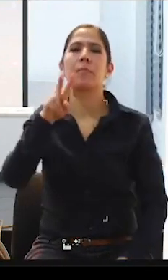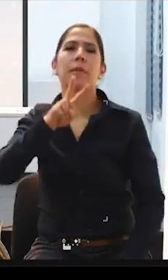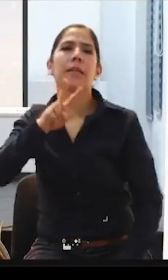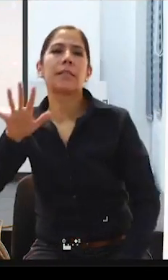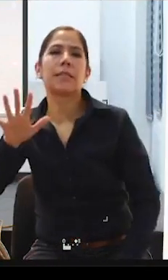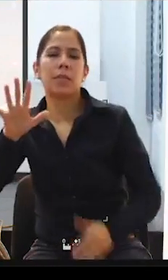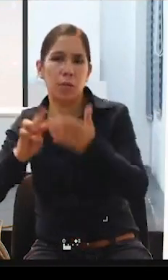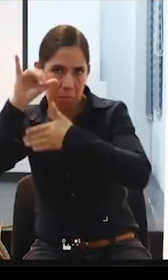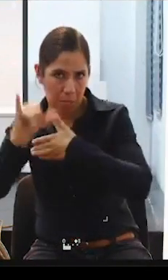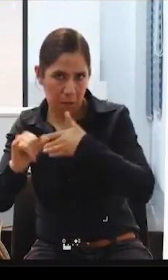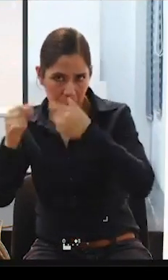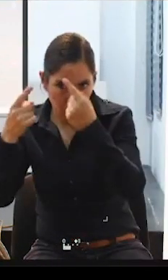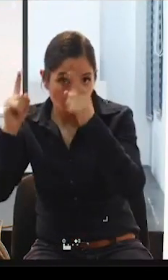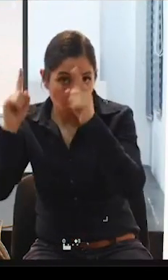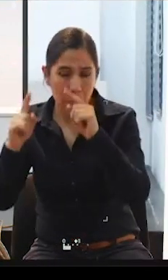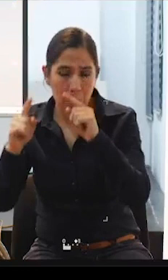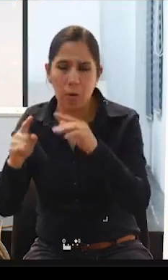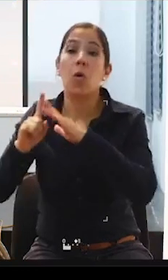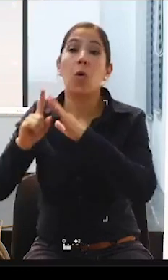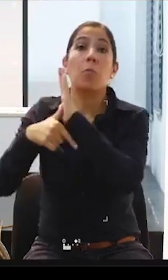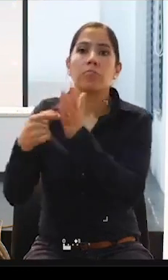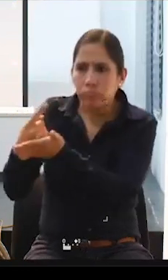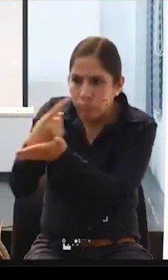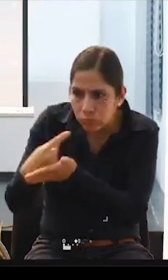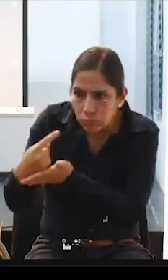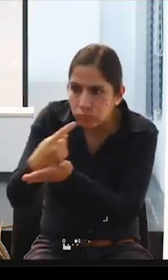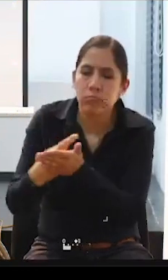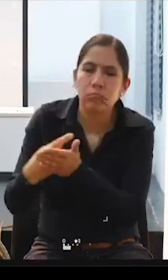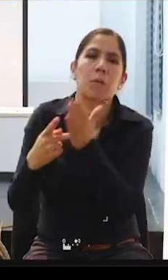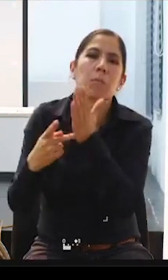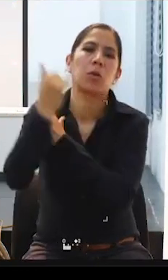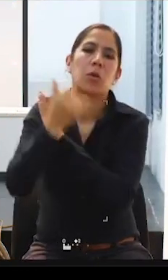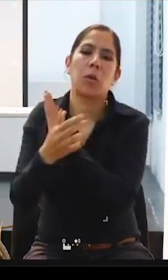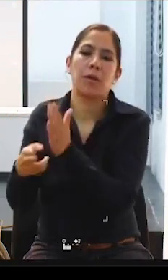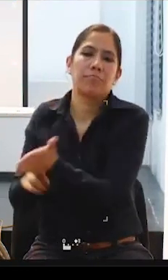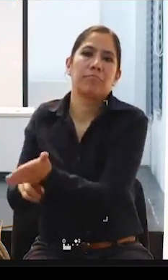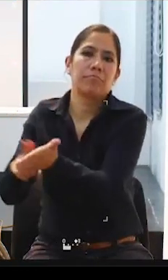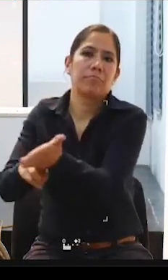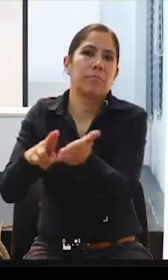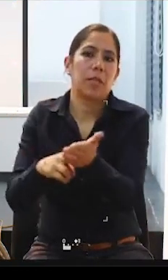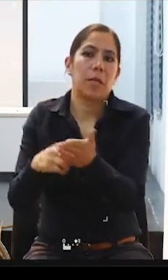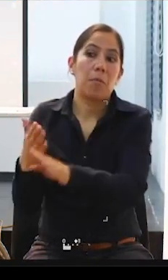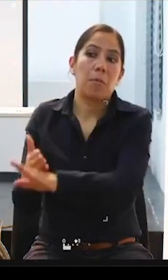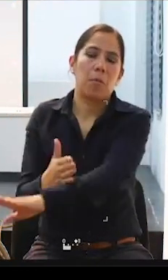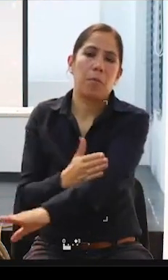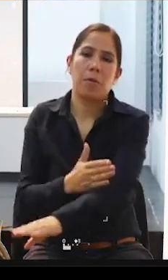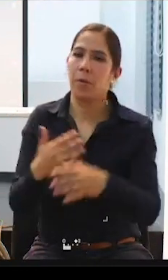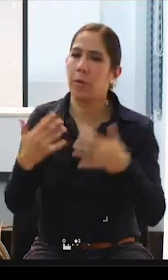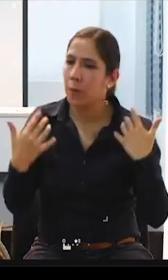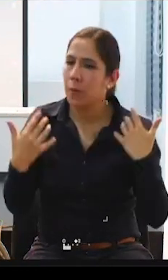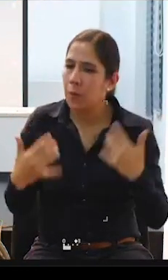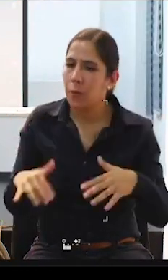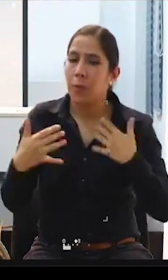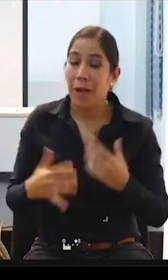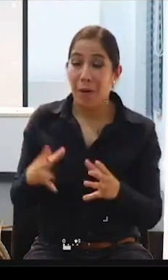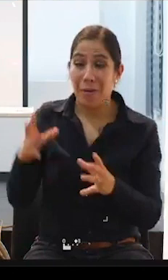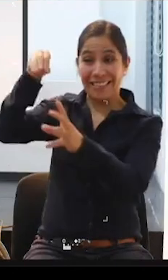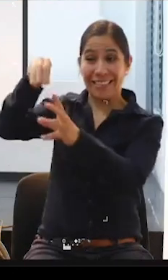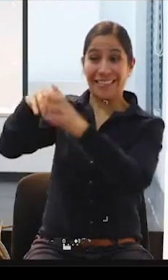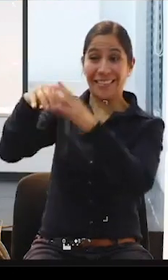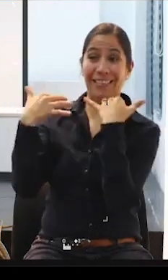mayo ya se estaba aprobando en primer debate, el proyecto de ley, que también implicó también toda una estrategia, ¿verdad?, porque